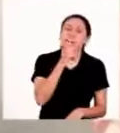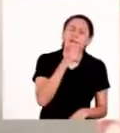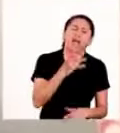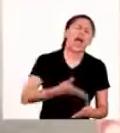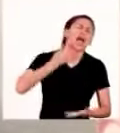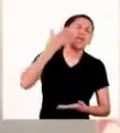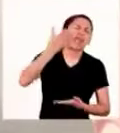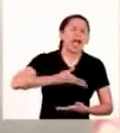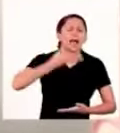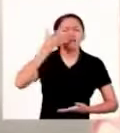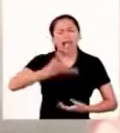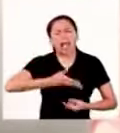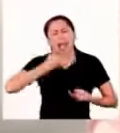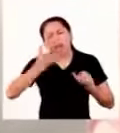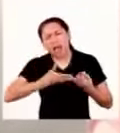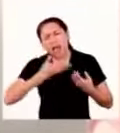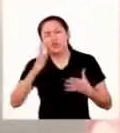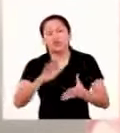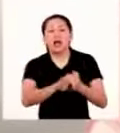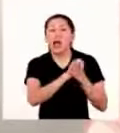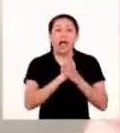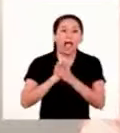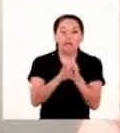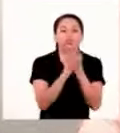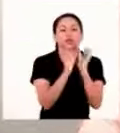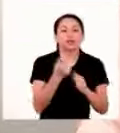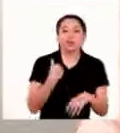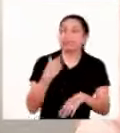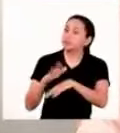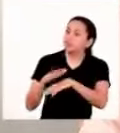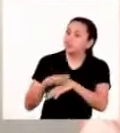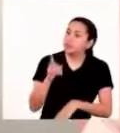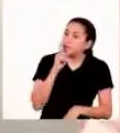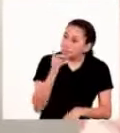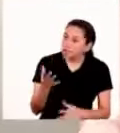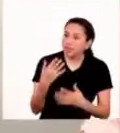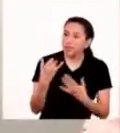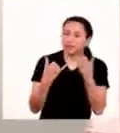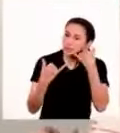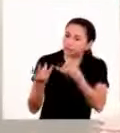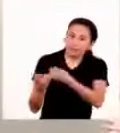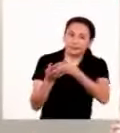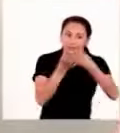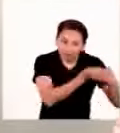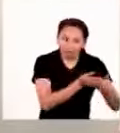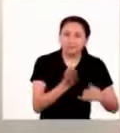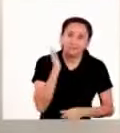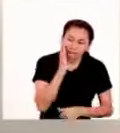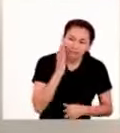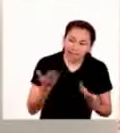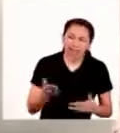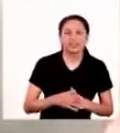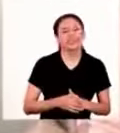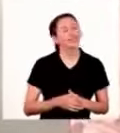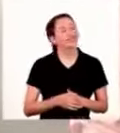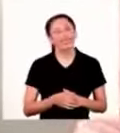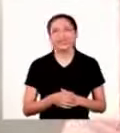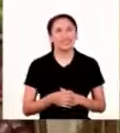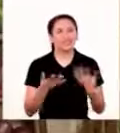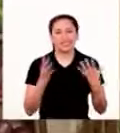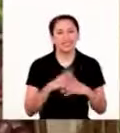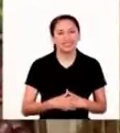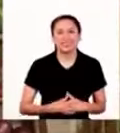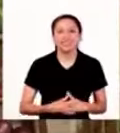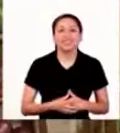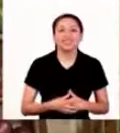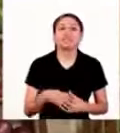él habla y habla y habla todo el día con sus amigos que ya le tengo que decir papá dejé el celular para mi mamá ay, qué se